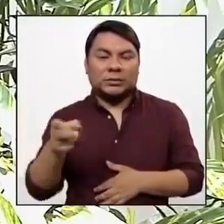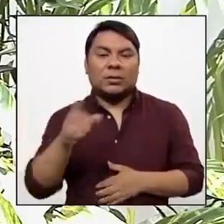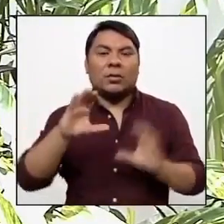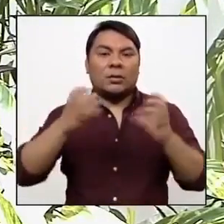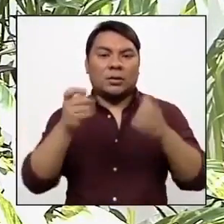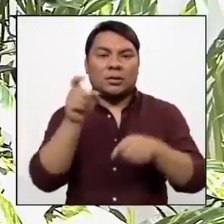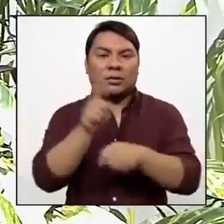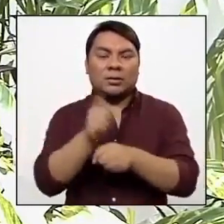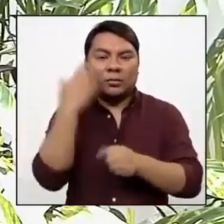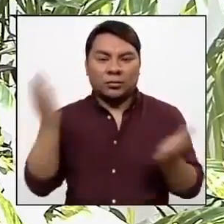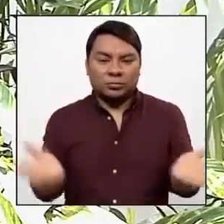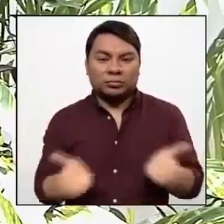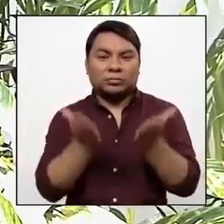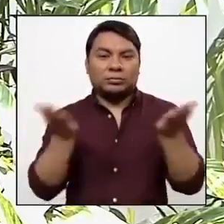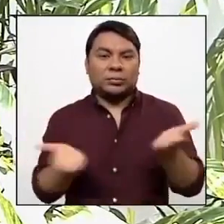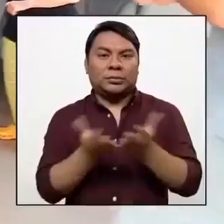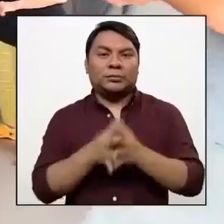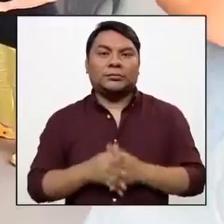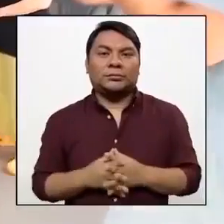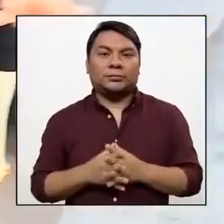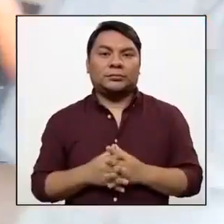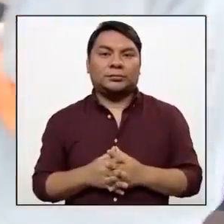cursos para poderlos incentivar.